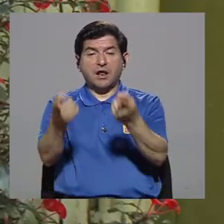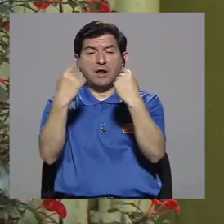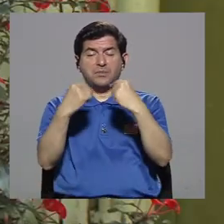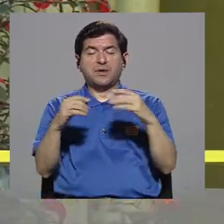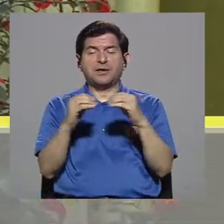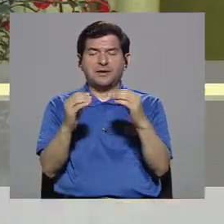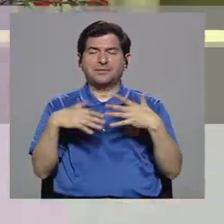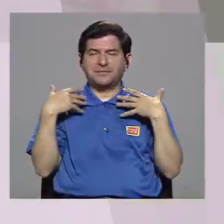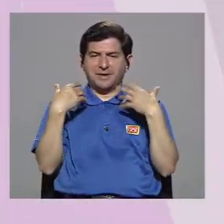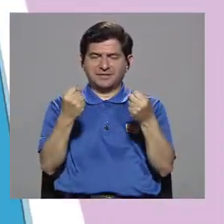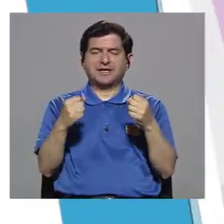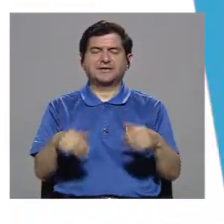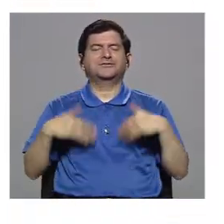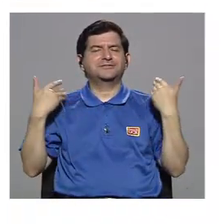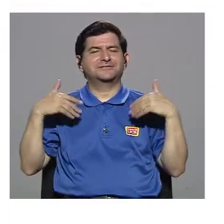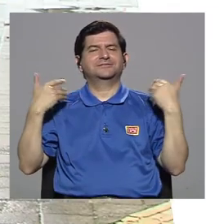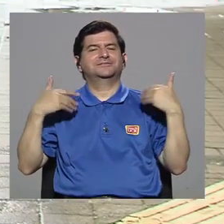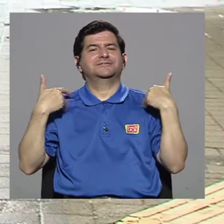y con gran alegría.